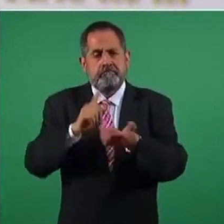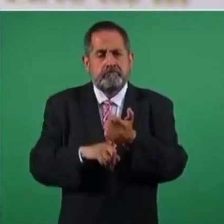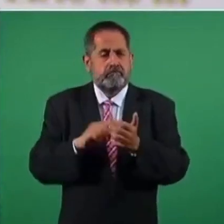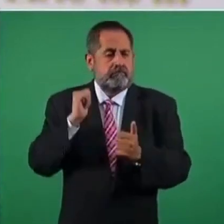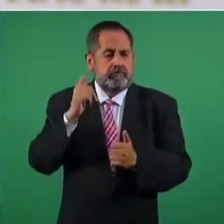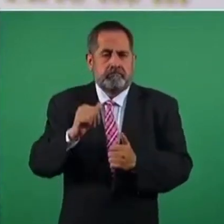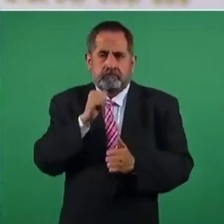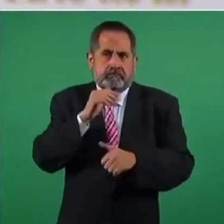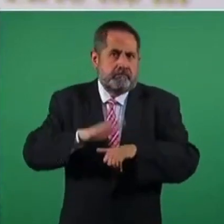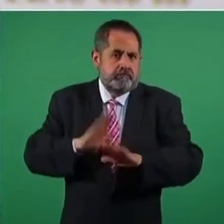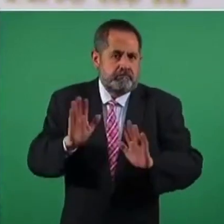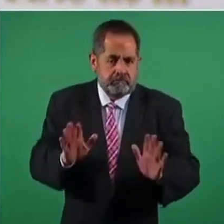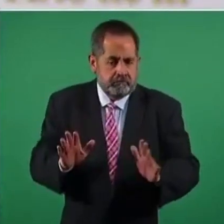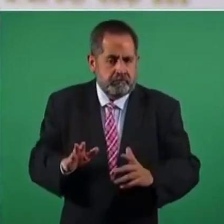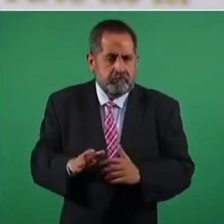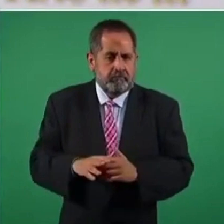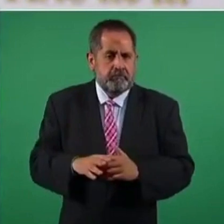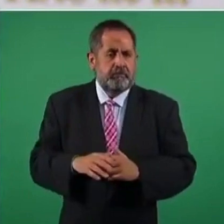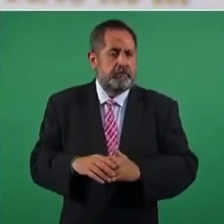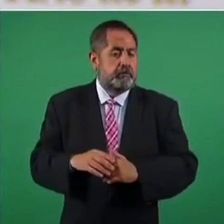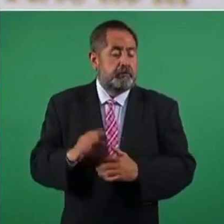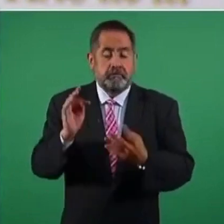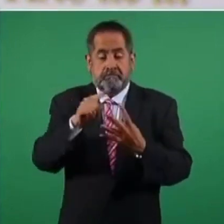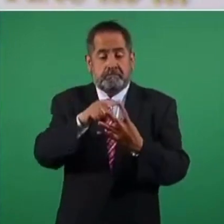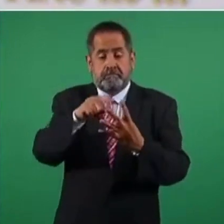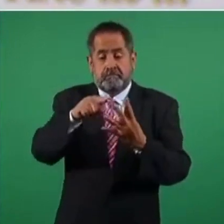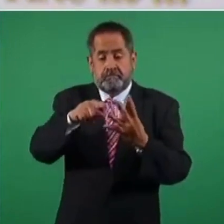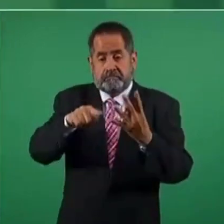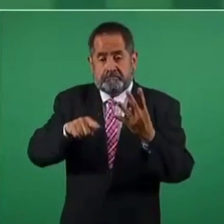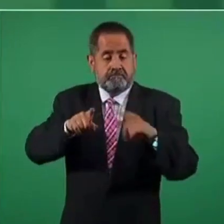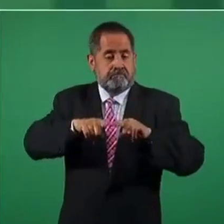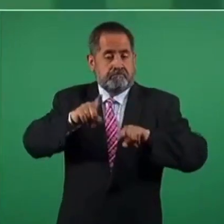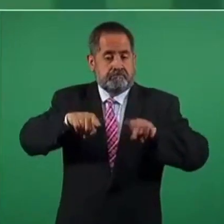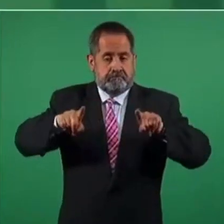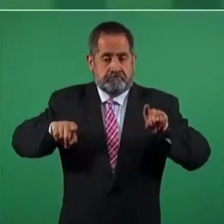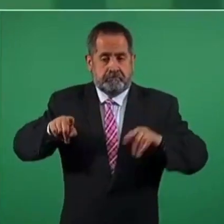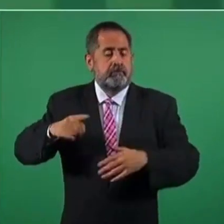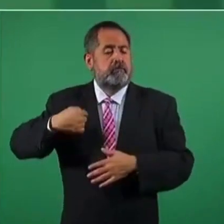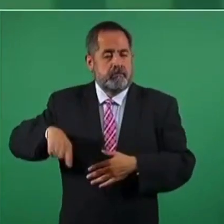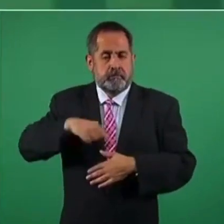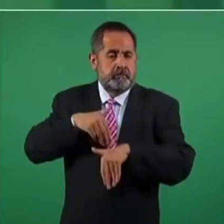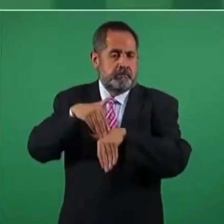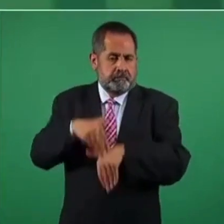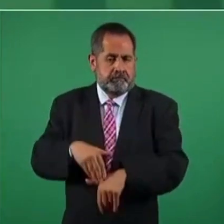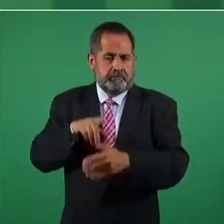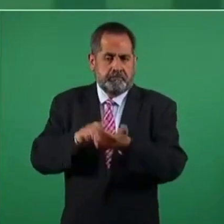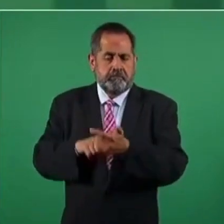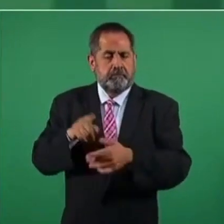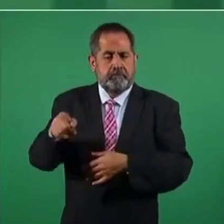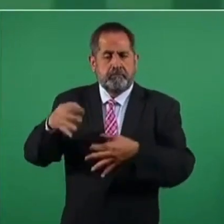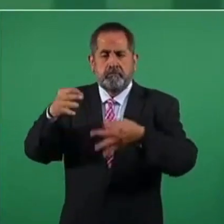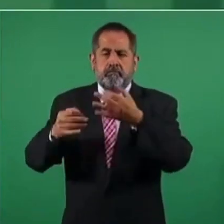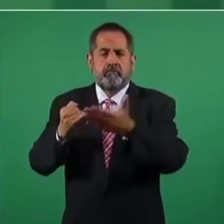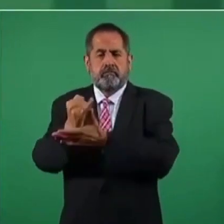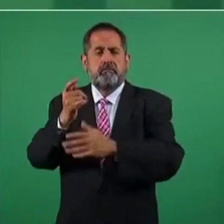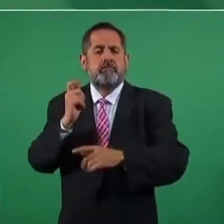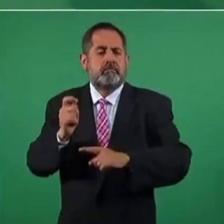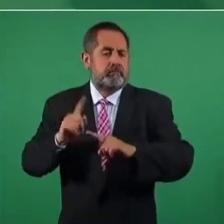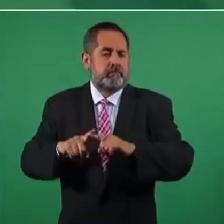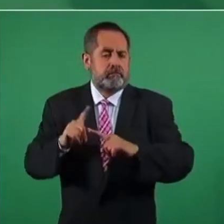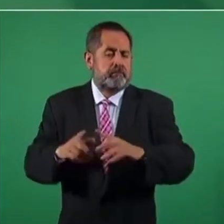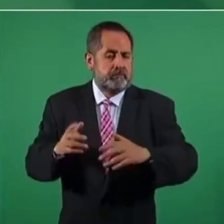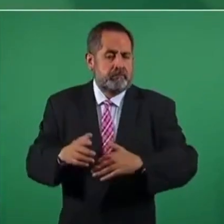cuestión que perseguir. En todos los casos acataremos la resolución judicial y